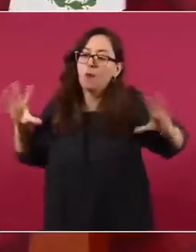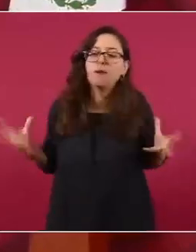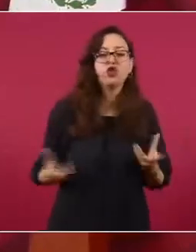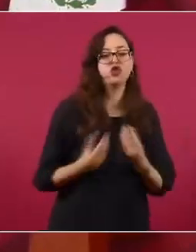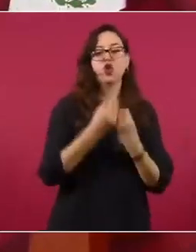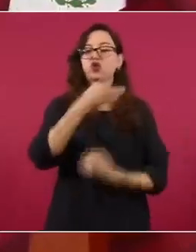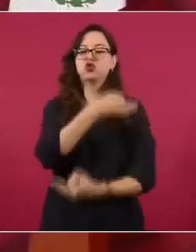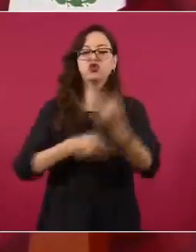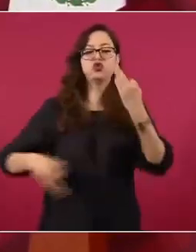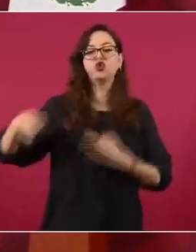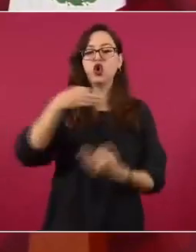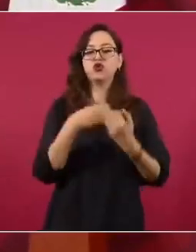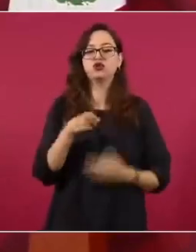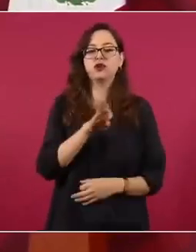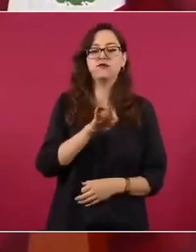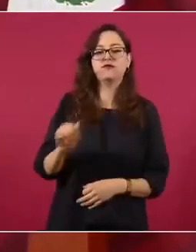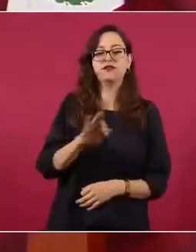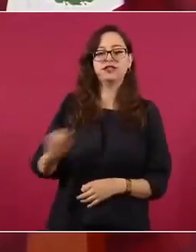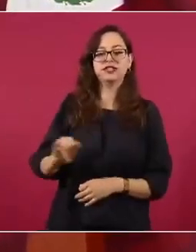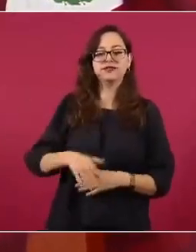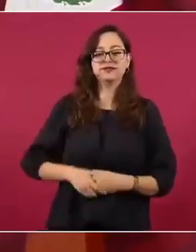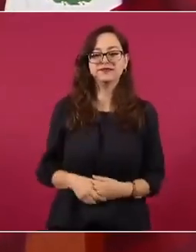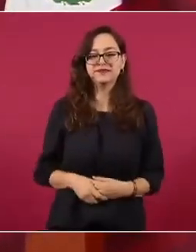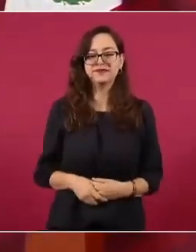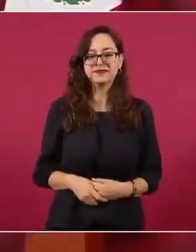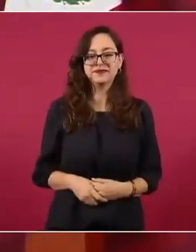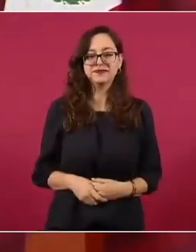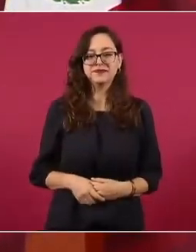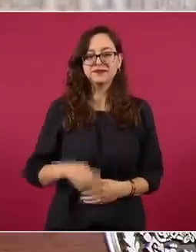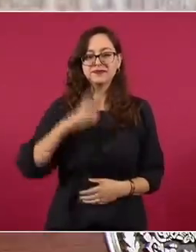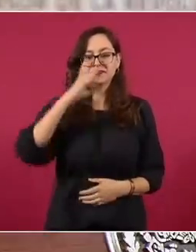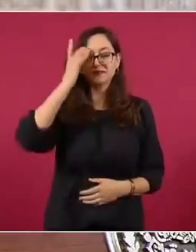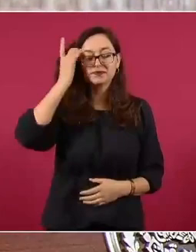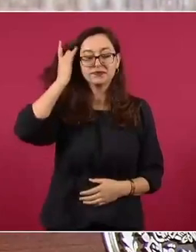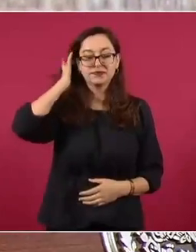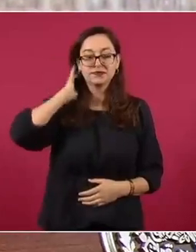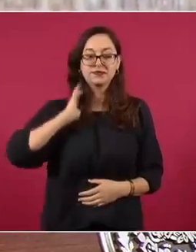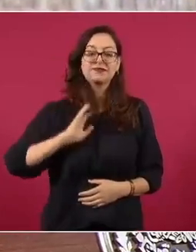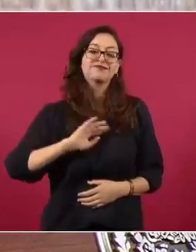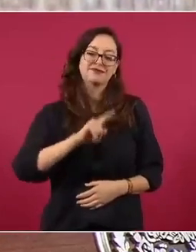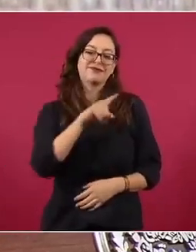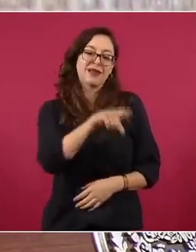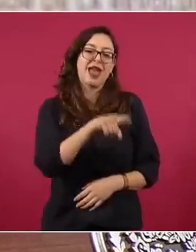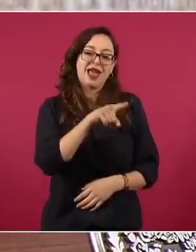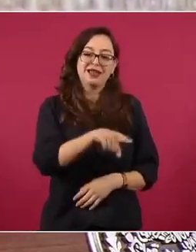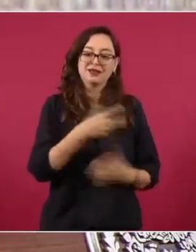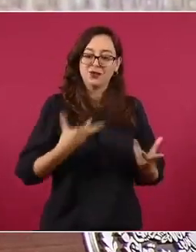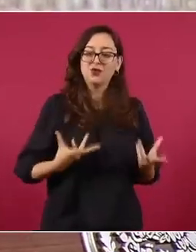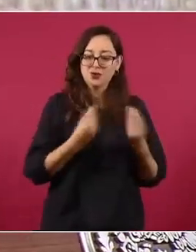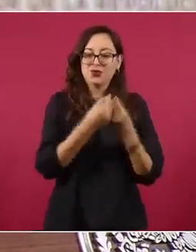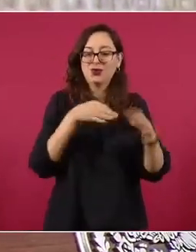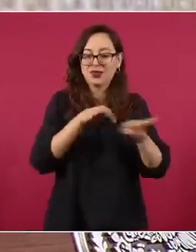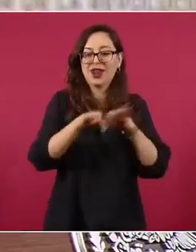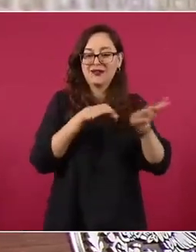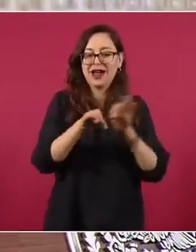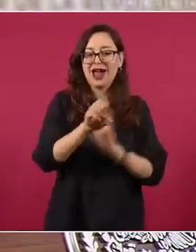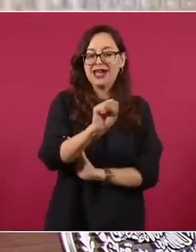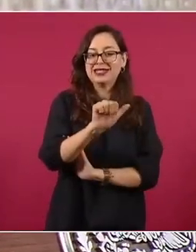Estamos hablando del ideólogo de Salinas de Gortari y luego de